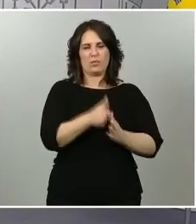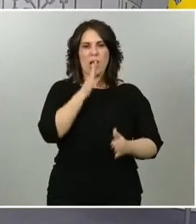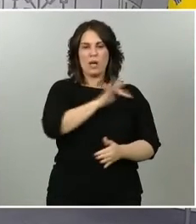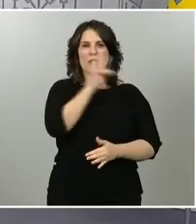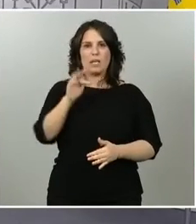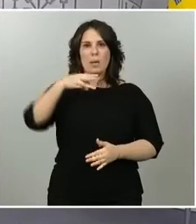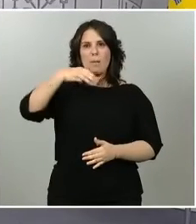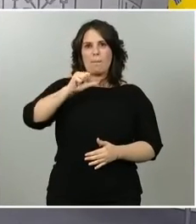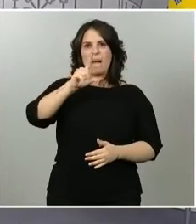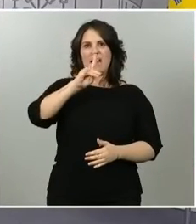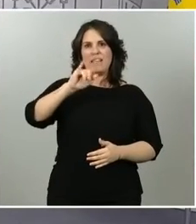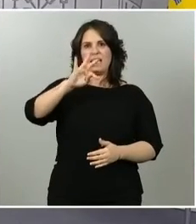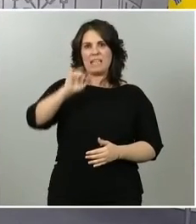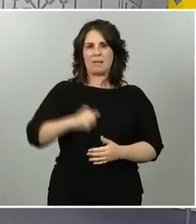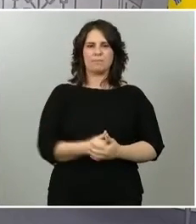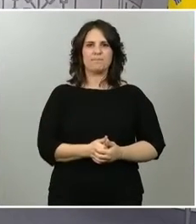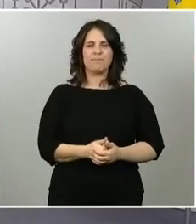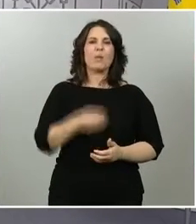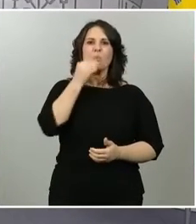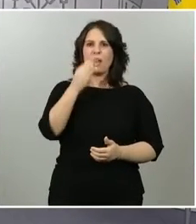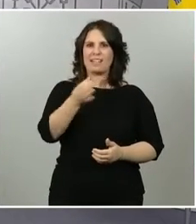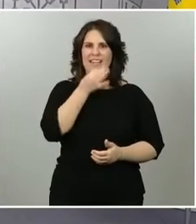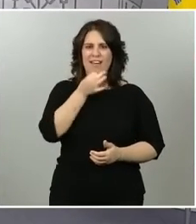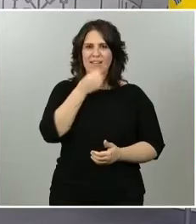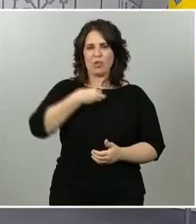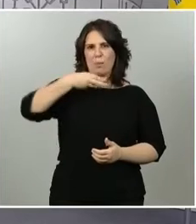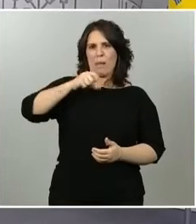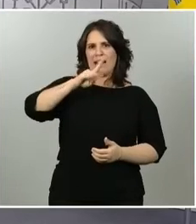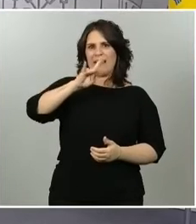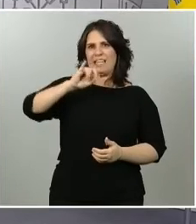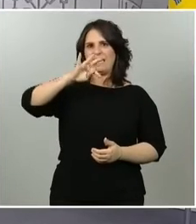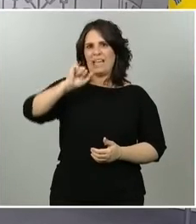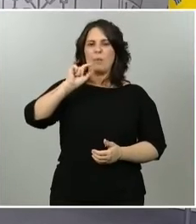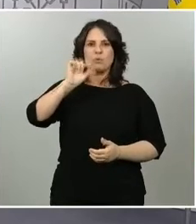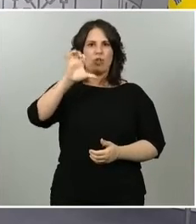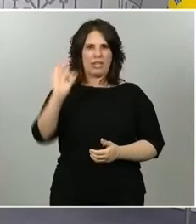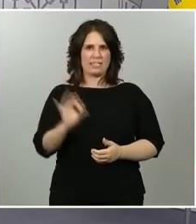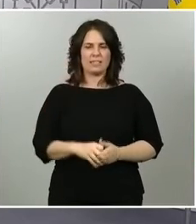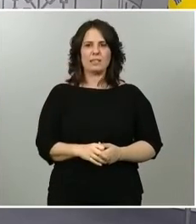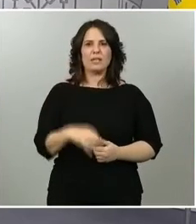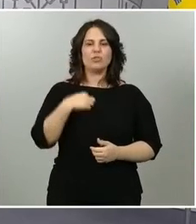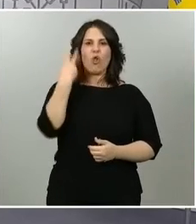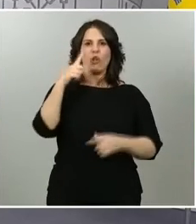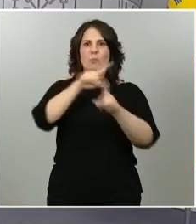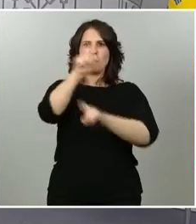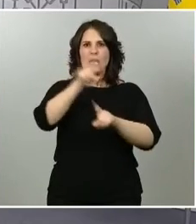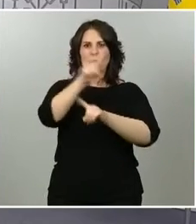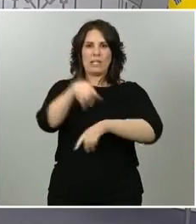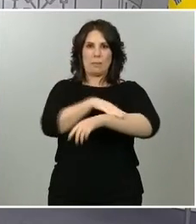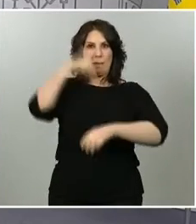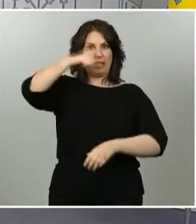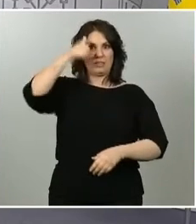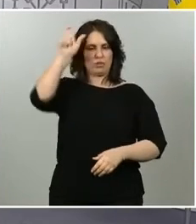Buenas tardes, Clara Jiménez Cruz de Maldita.es. Yo tengo dos preguntas para el ministro Illa. La primera está